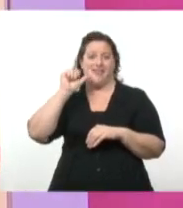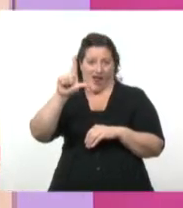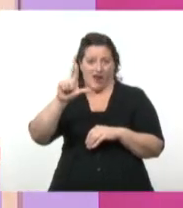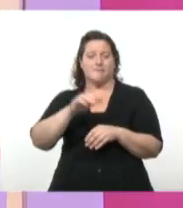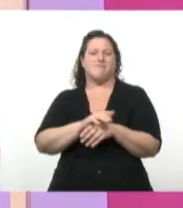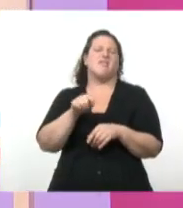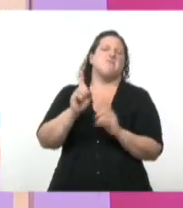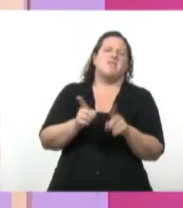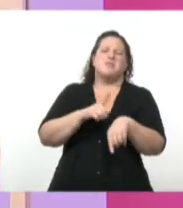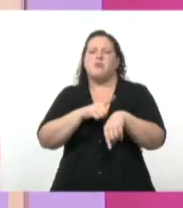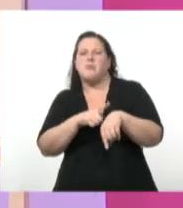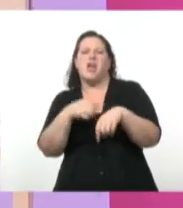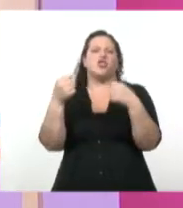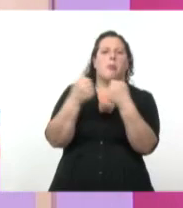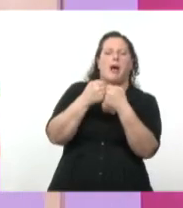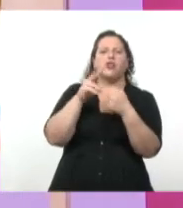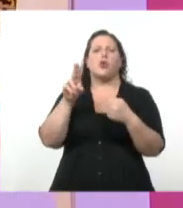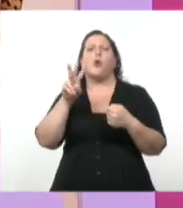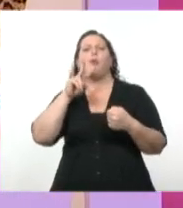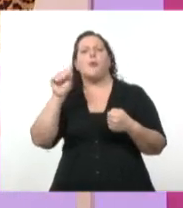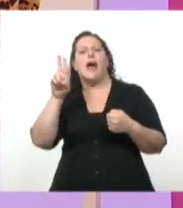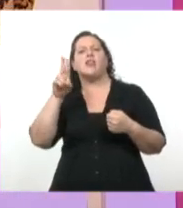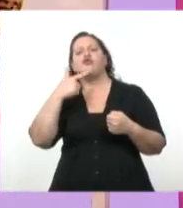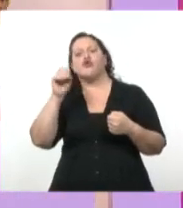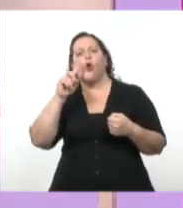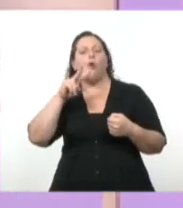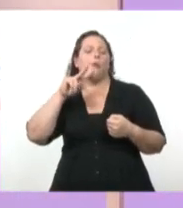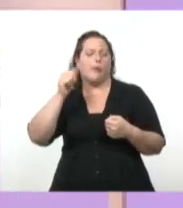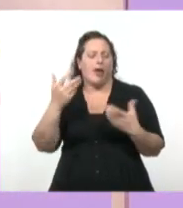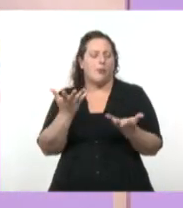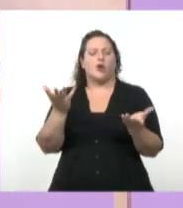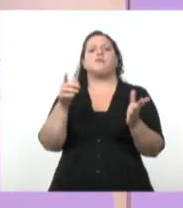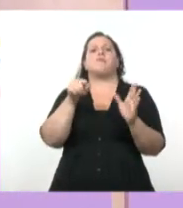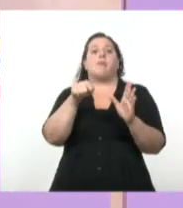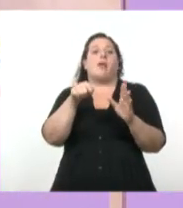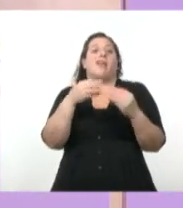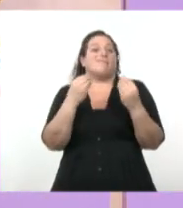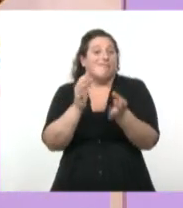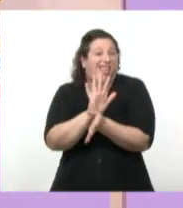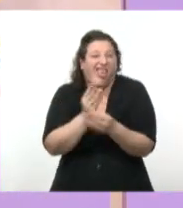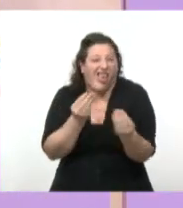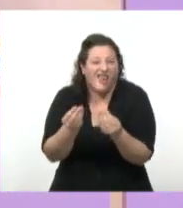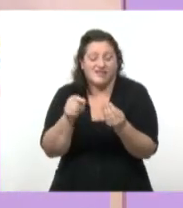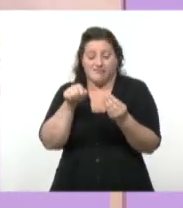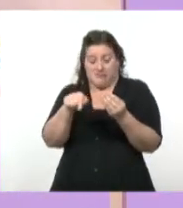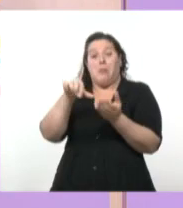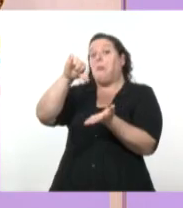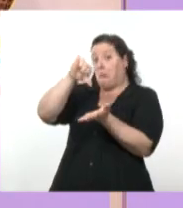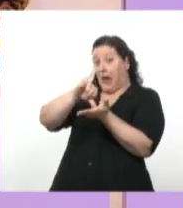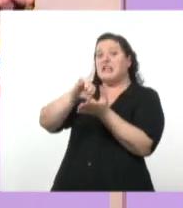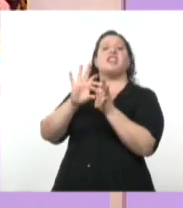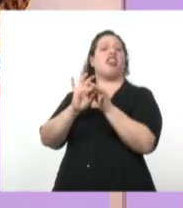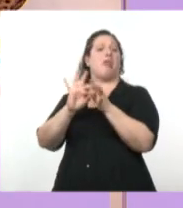El orden neocolonial implica que un país es independiente en términos políticos, pero en términos económicos sigue